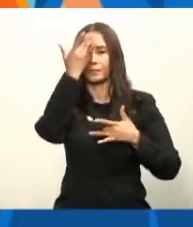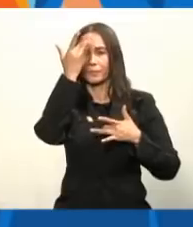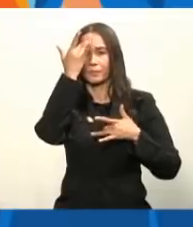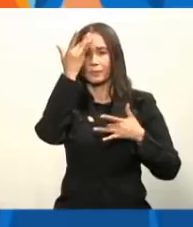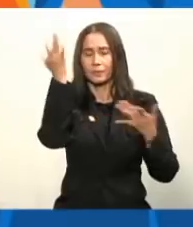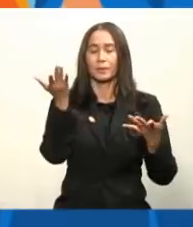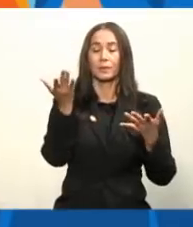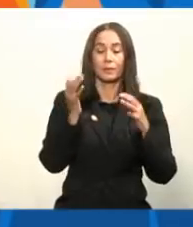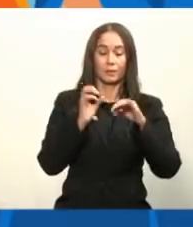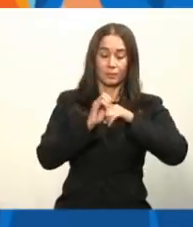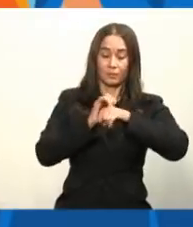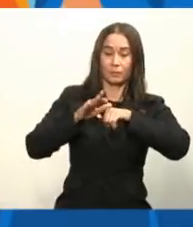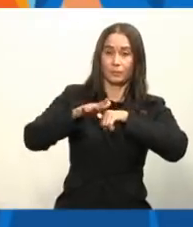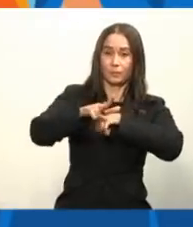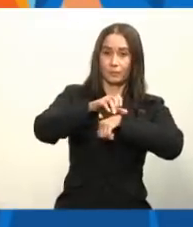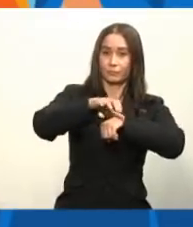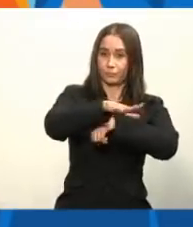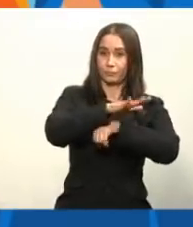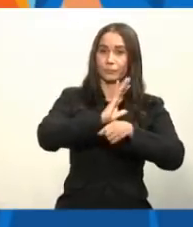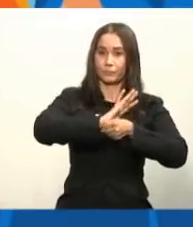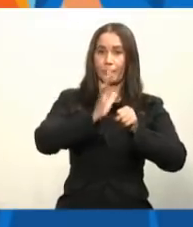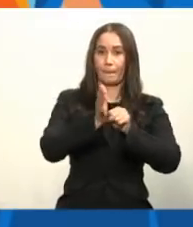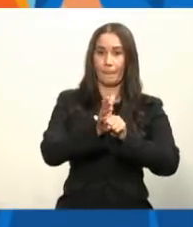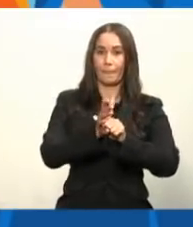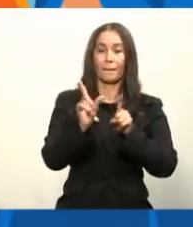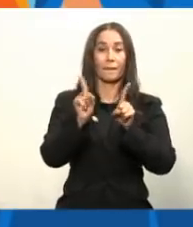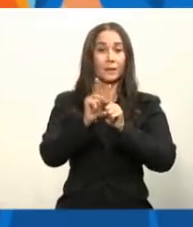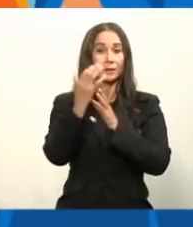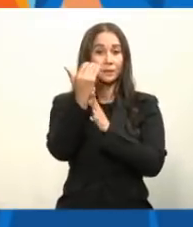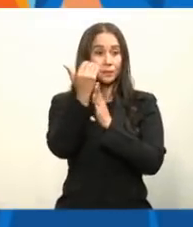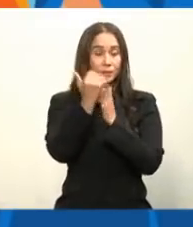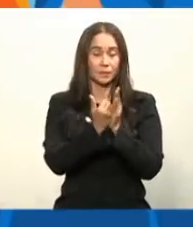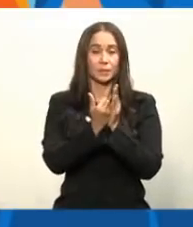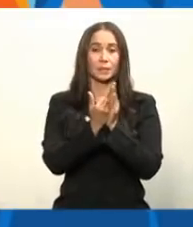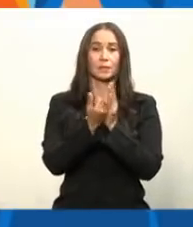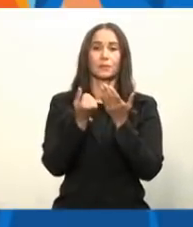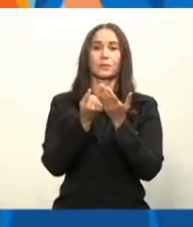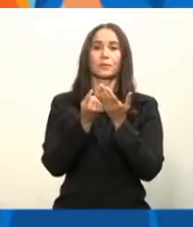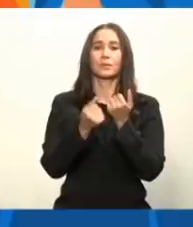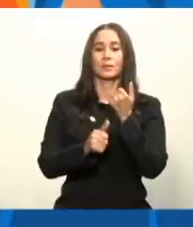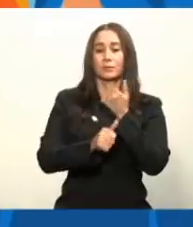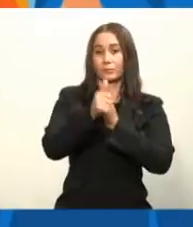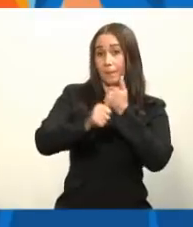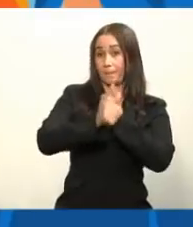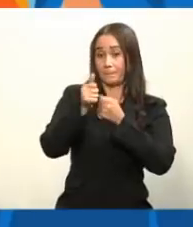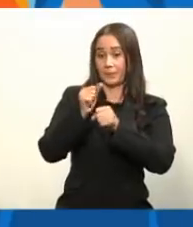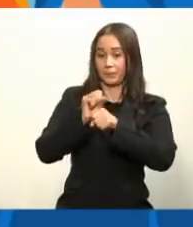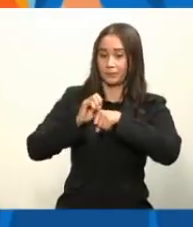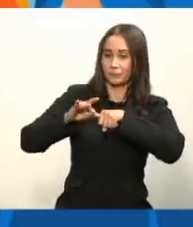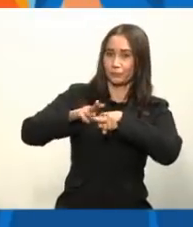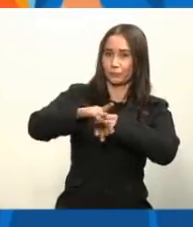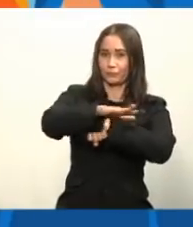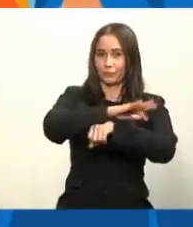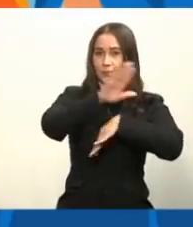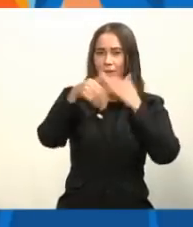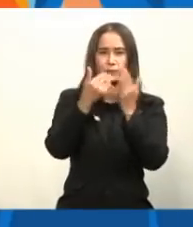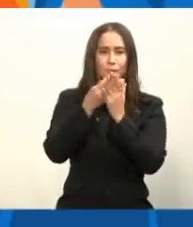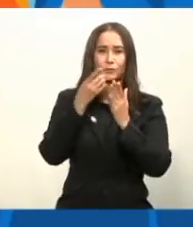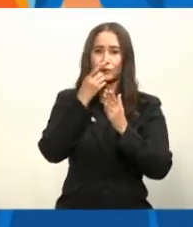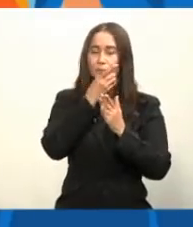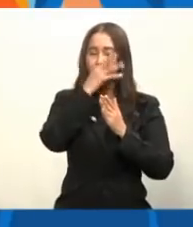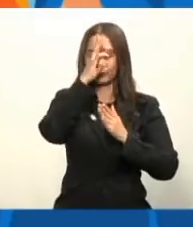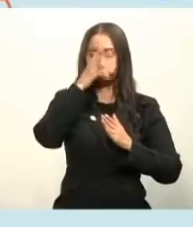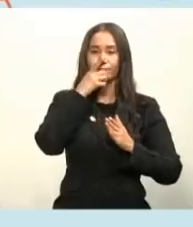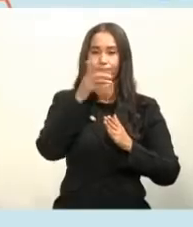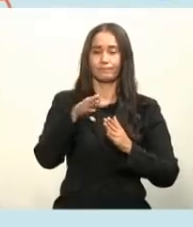y el contagio del COVID-19 y reducir el riesgo de contagio de toda la población en